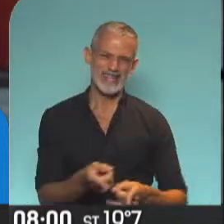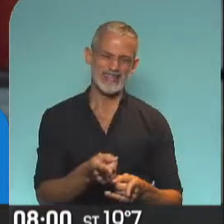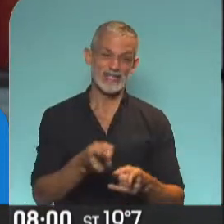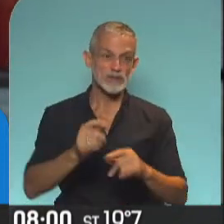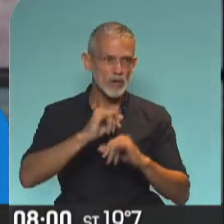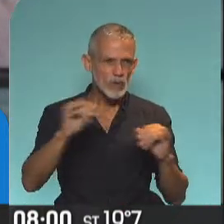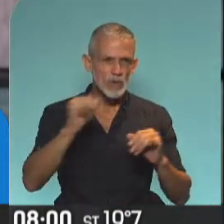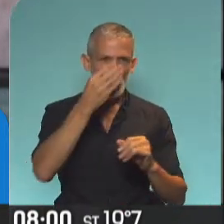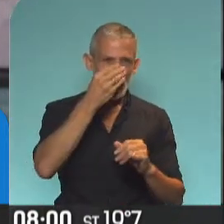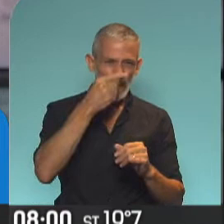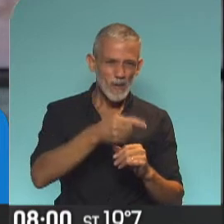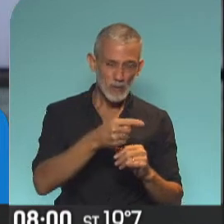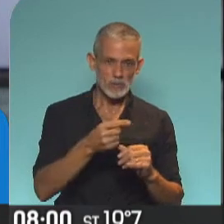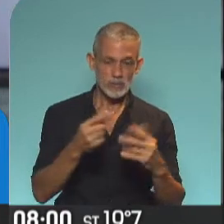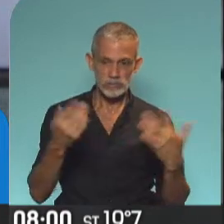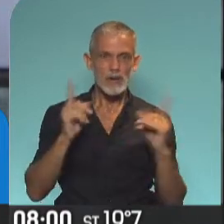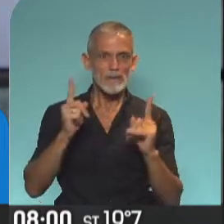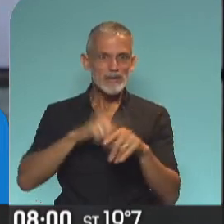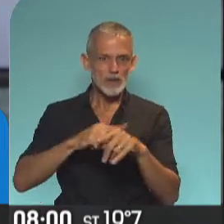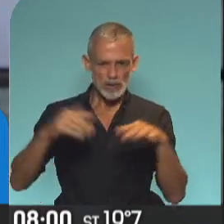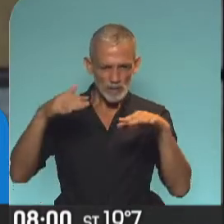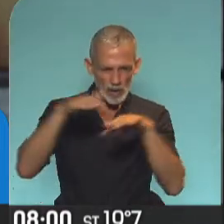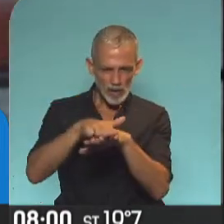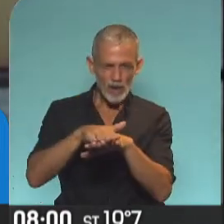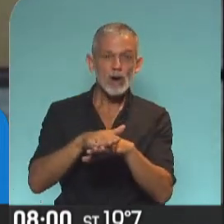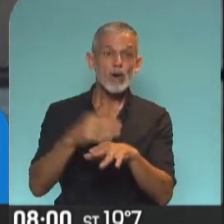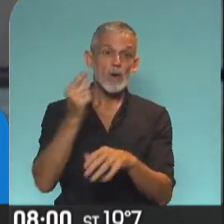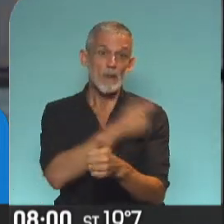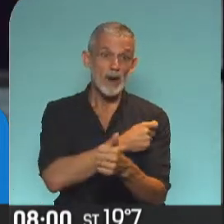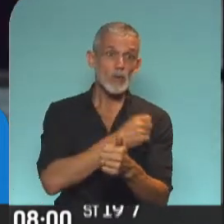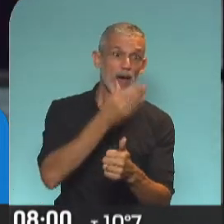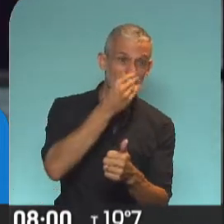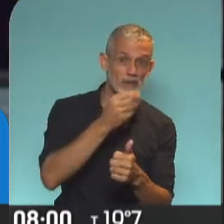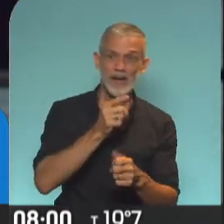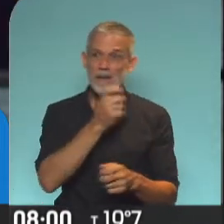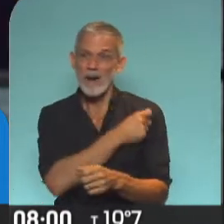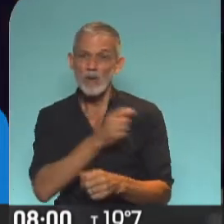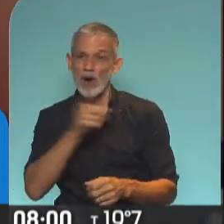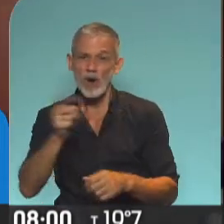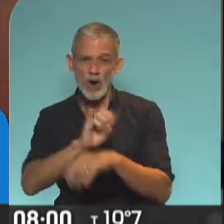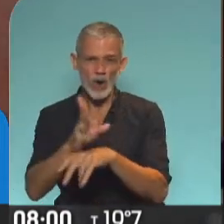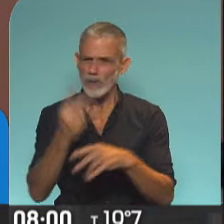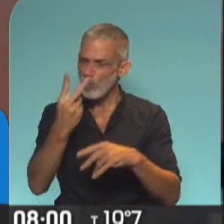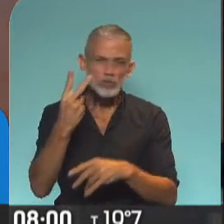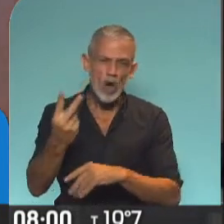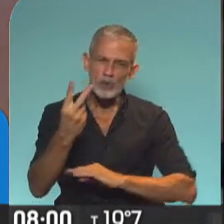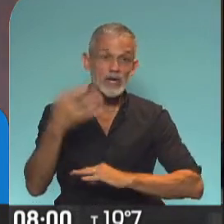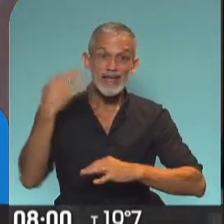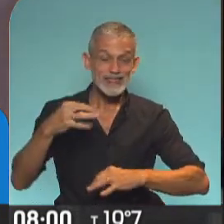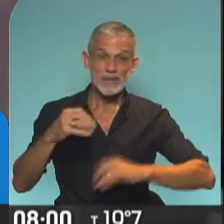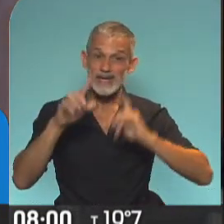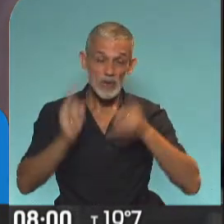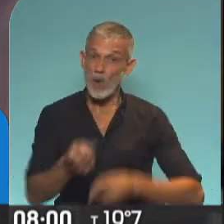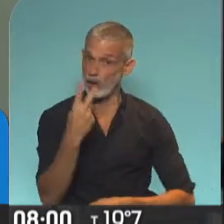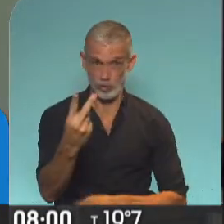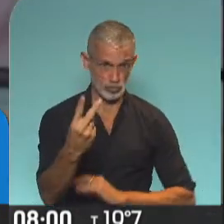campañas se van a sobreponer. Vamos a vacunar contra el COVID y contra la gripe. Bueno, al revés, hay que vacunarse de todos modos